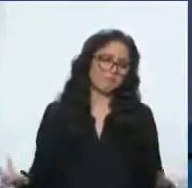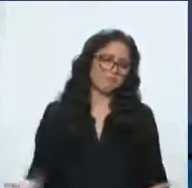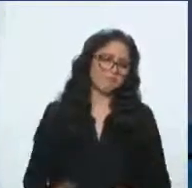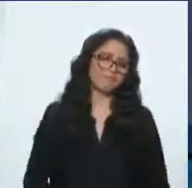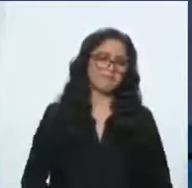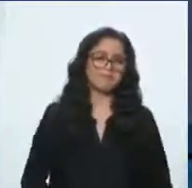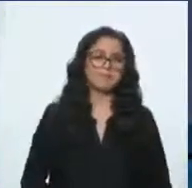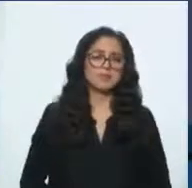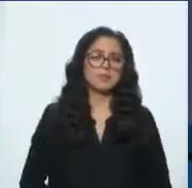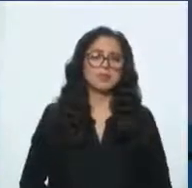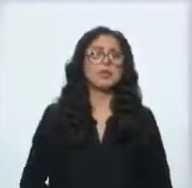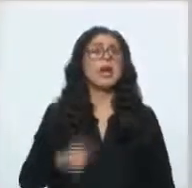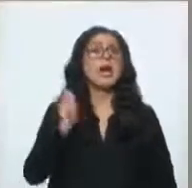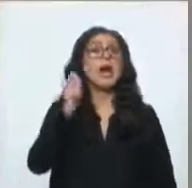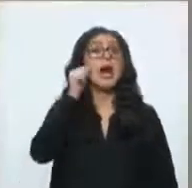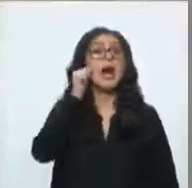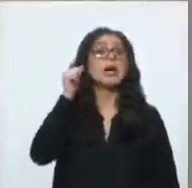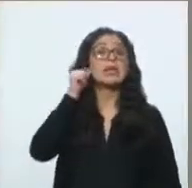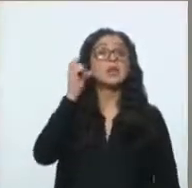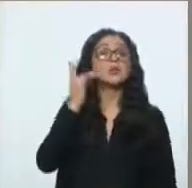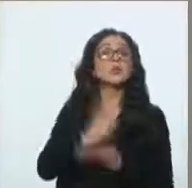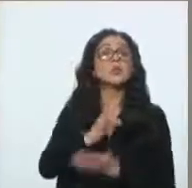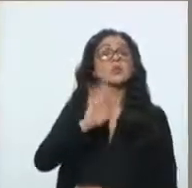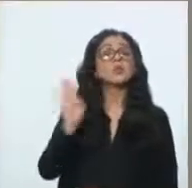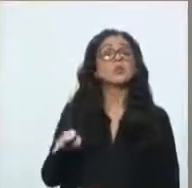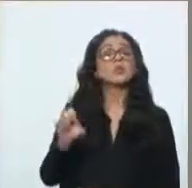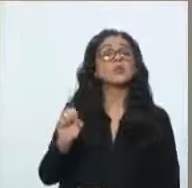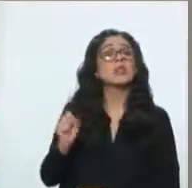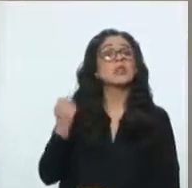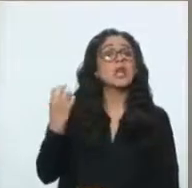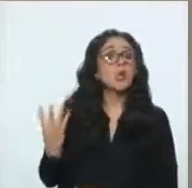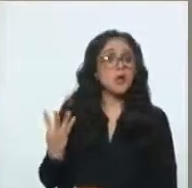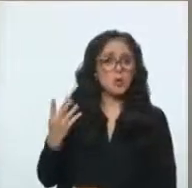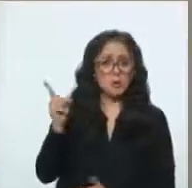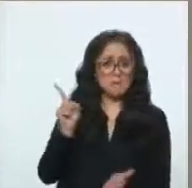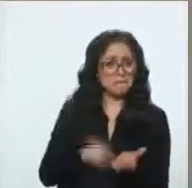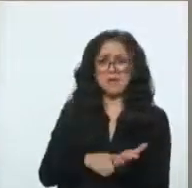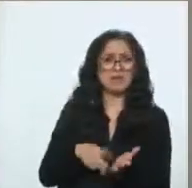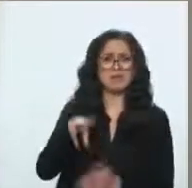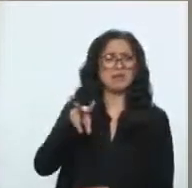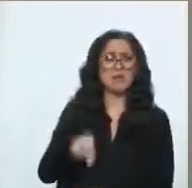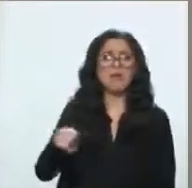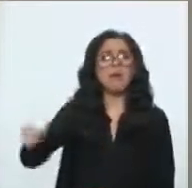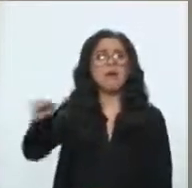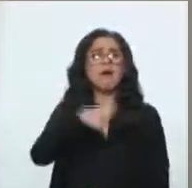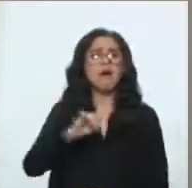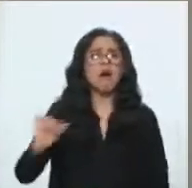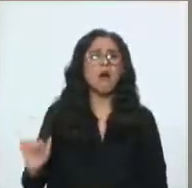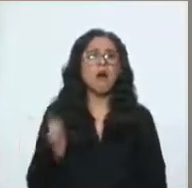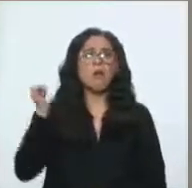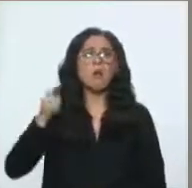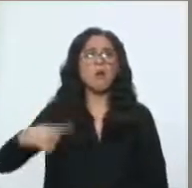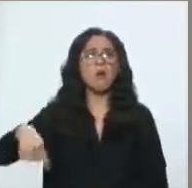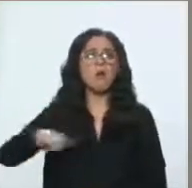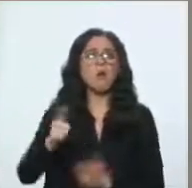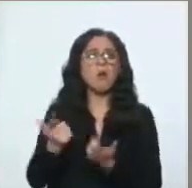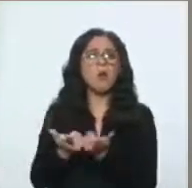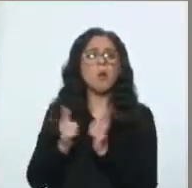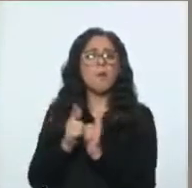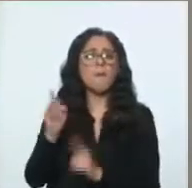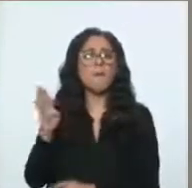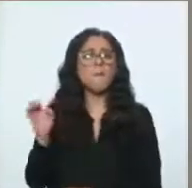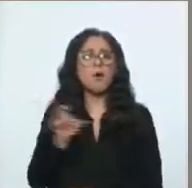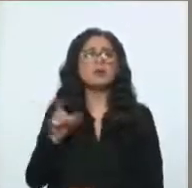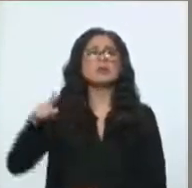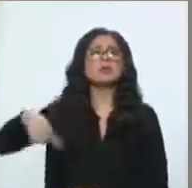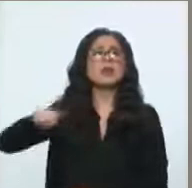Sí, solamente hubo 64, y, bueno, pues, lamentablemente hubo una confusión que fue aprovechada por los bots, este, por Calderón,